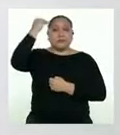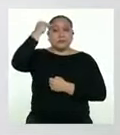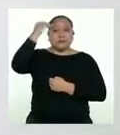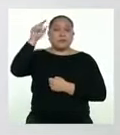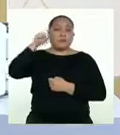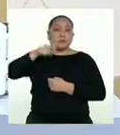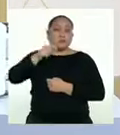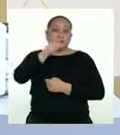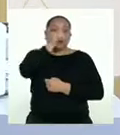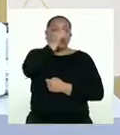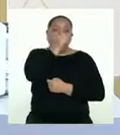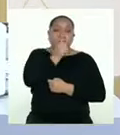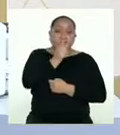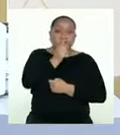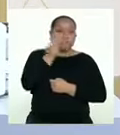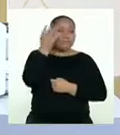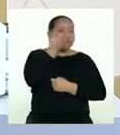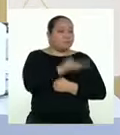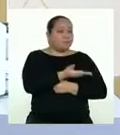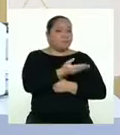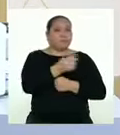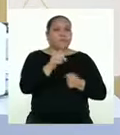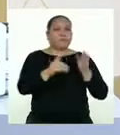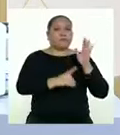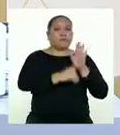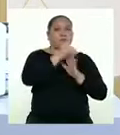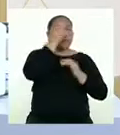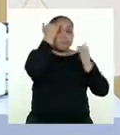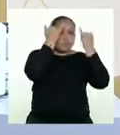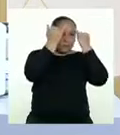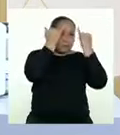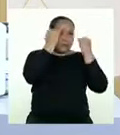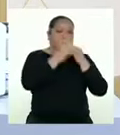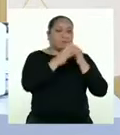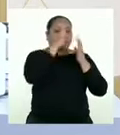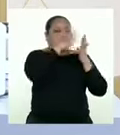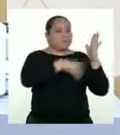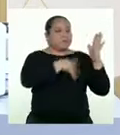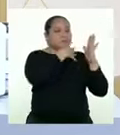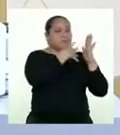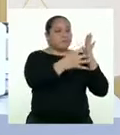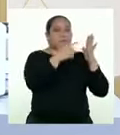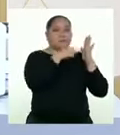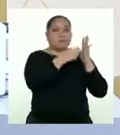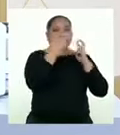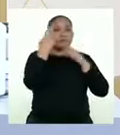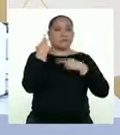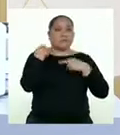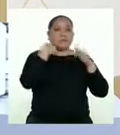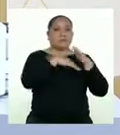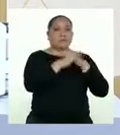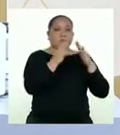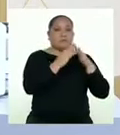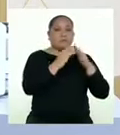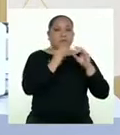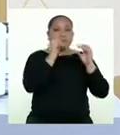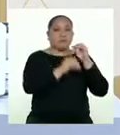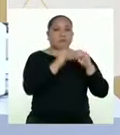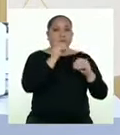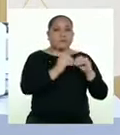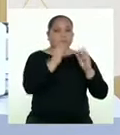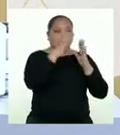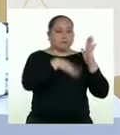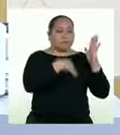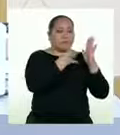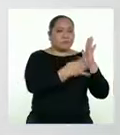pacientes. Y por el otro, desarrolla la idea de la organización de tareas en casa, estableciendo una rutina y